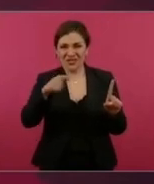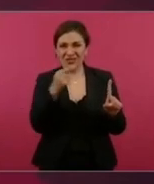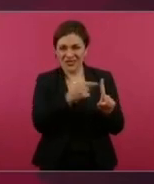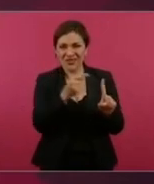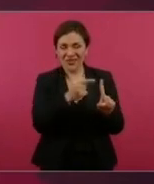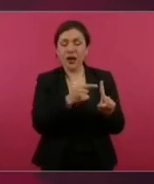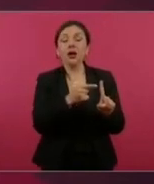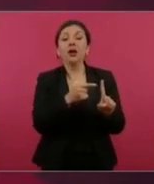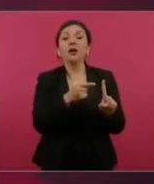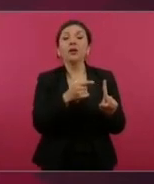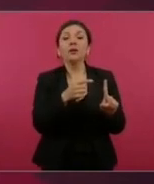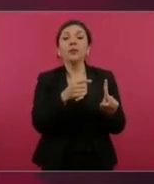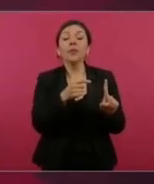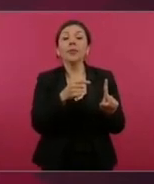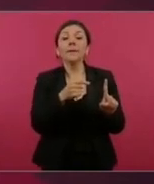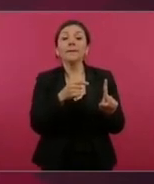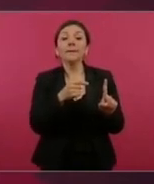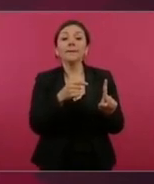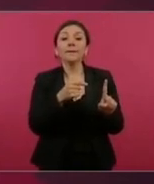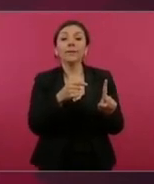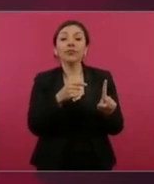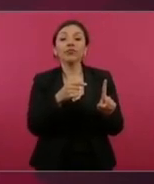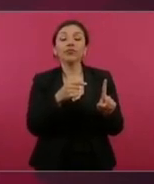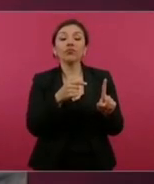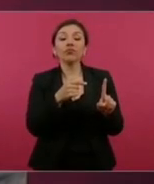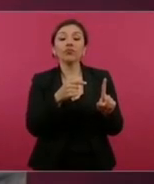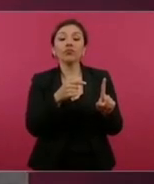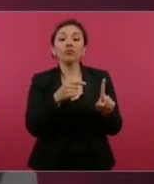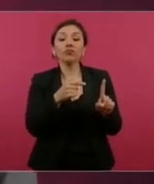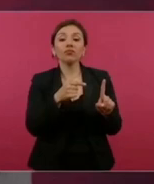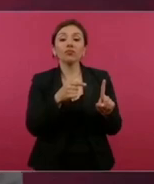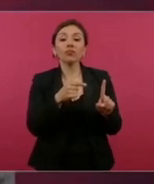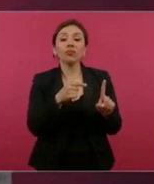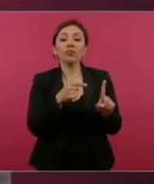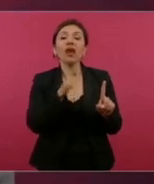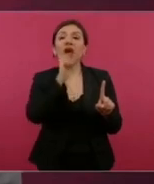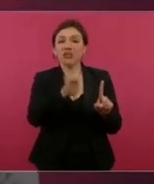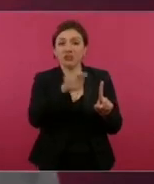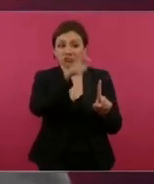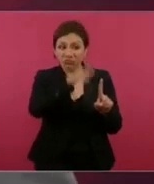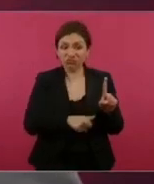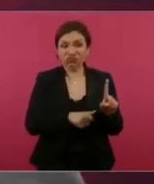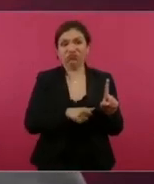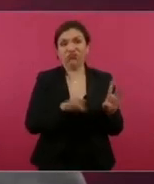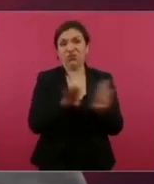siendo autoridad,